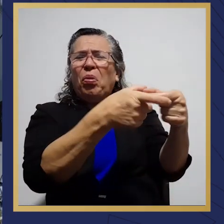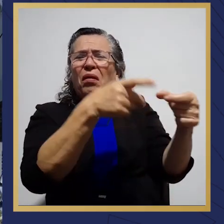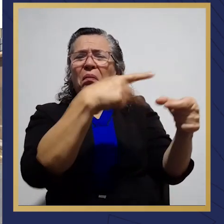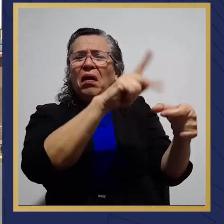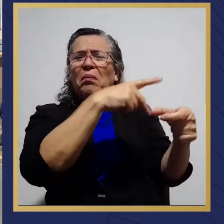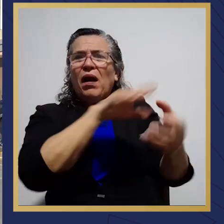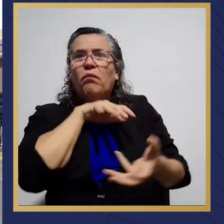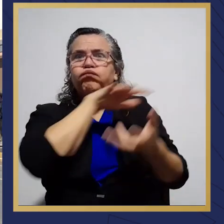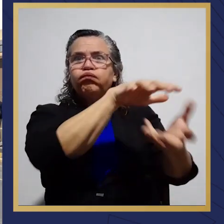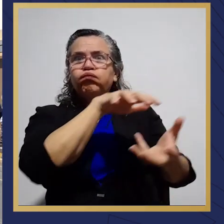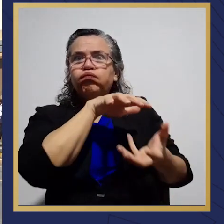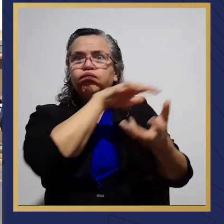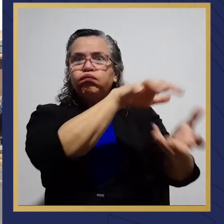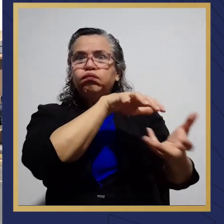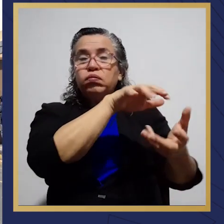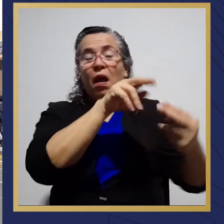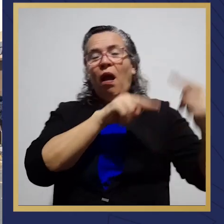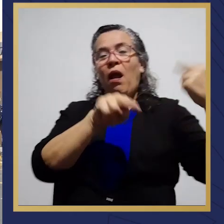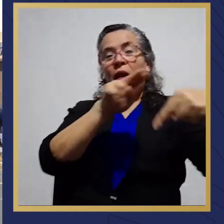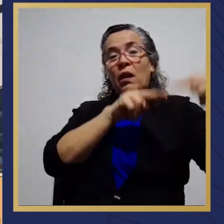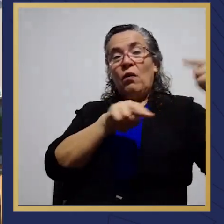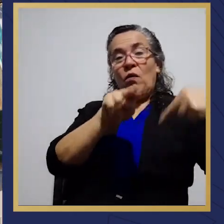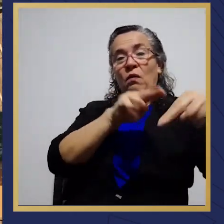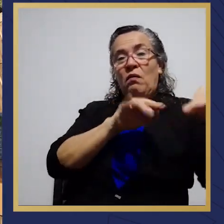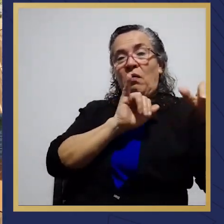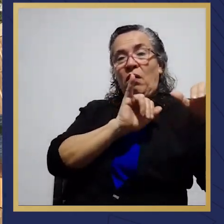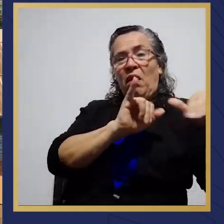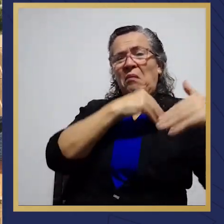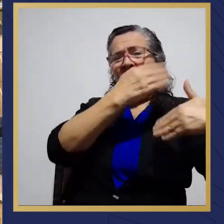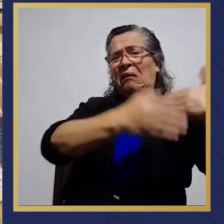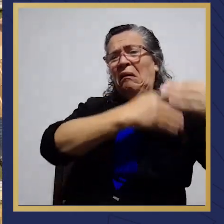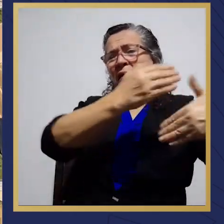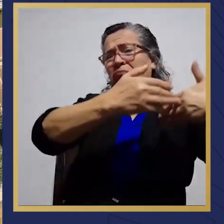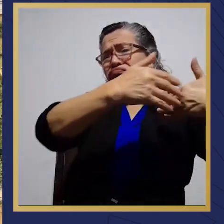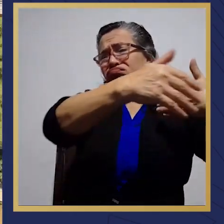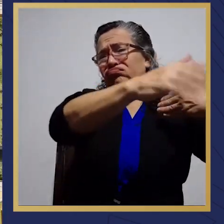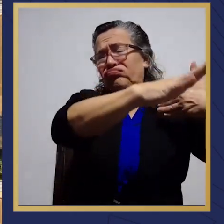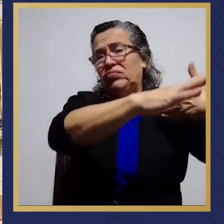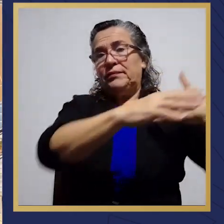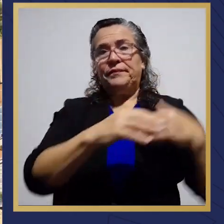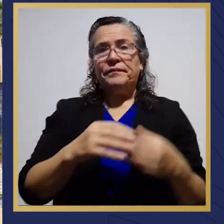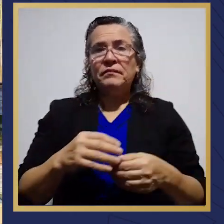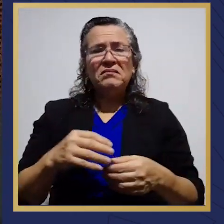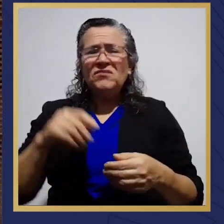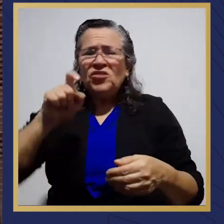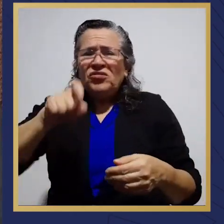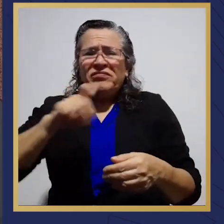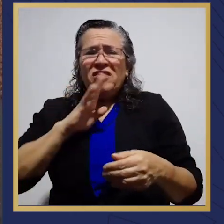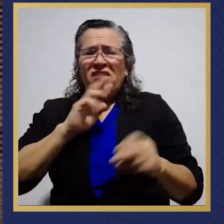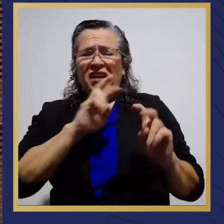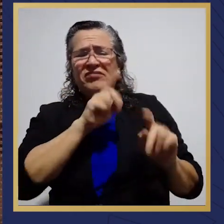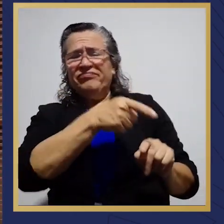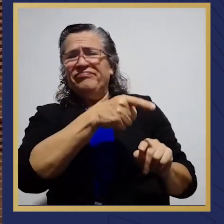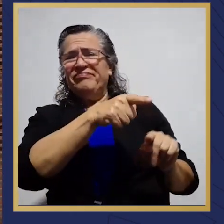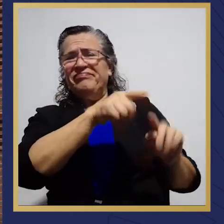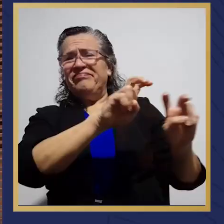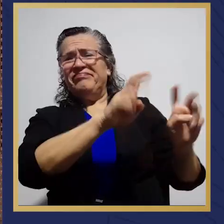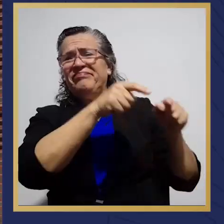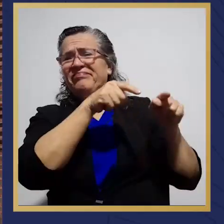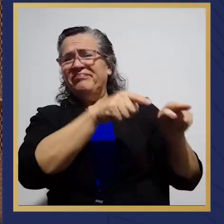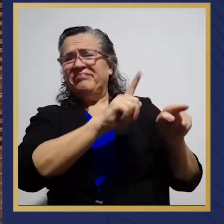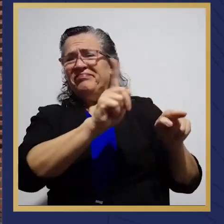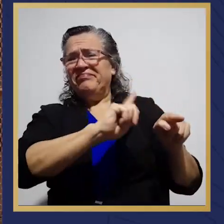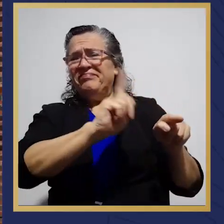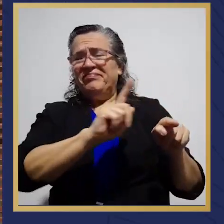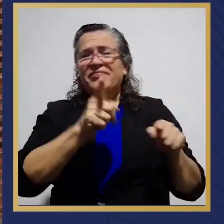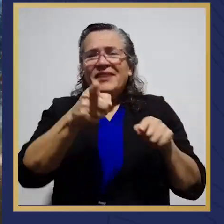de personas que han tenido ese negocio por generaciones. No necesito hablar con ustedes